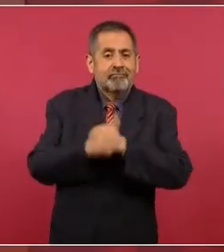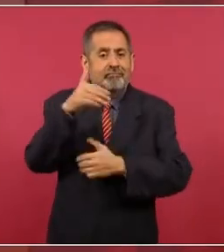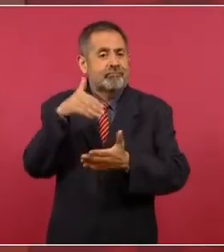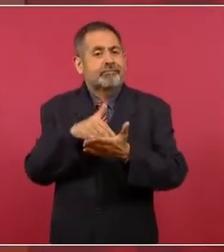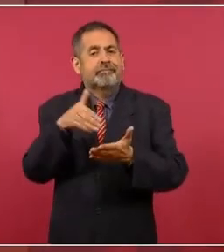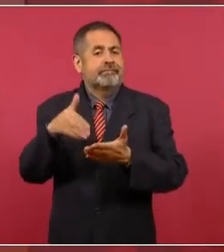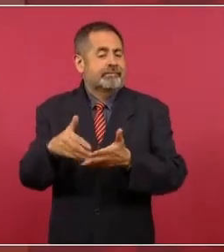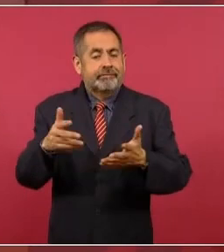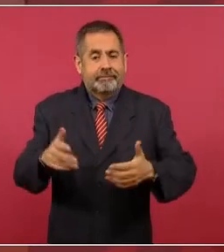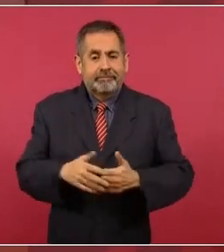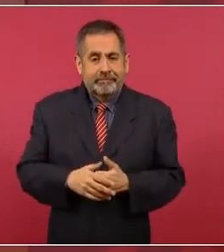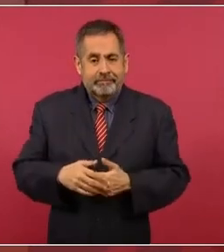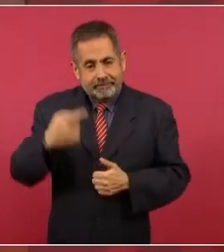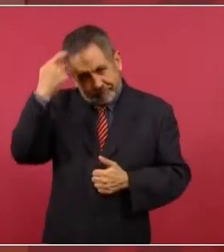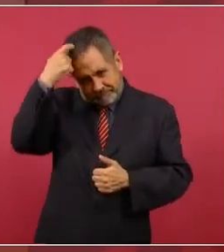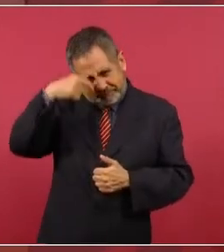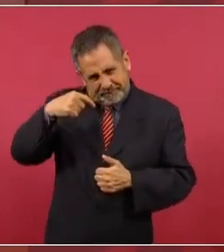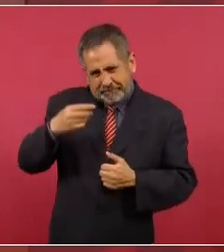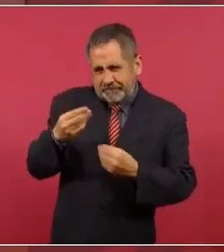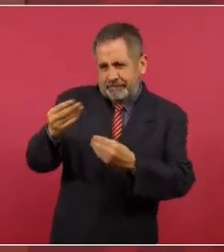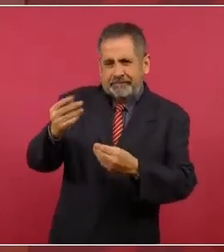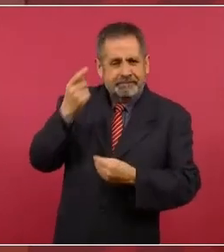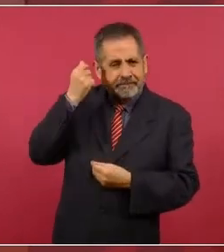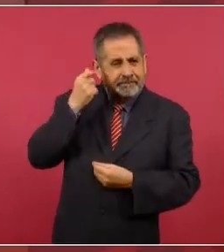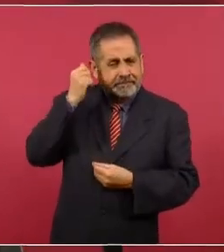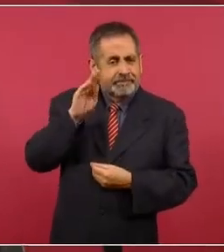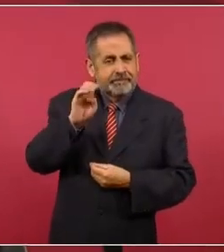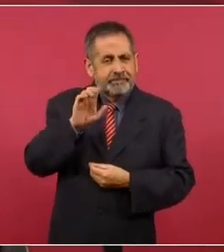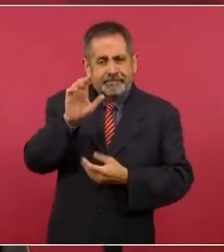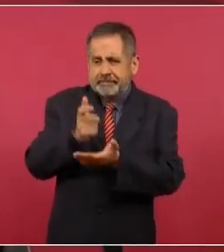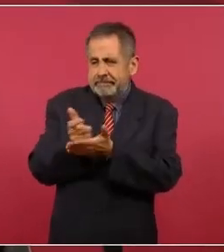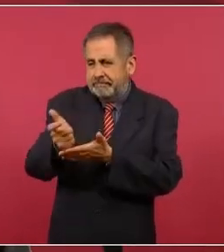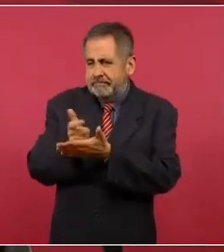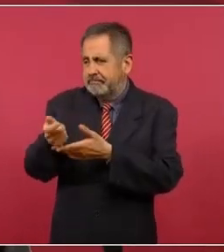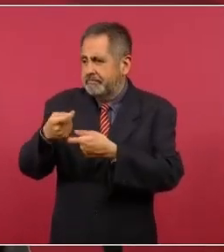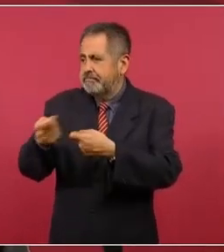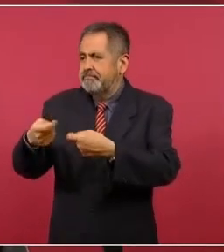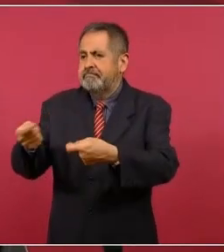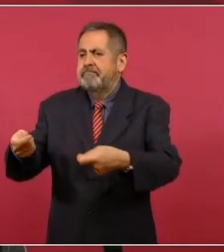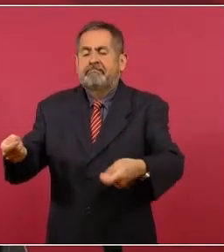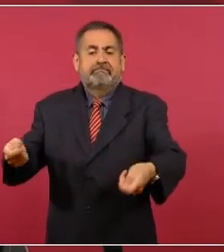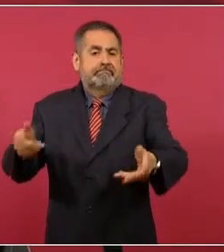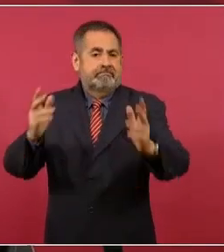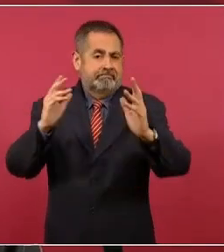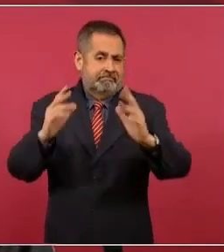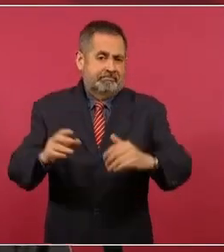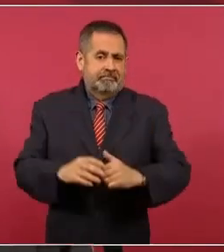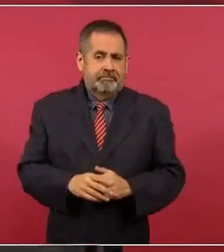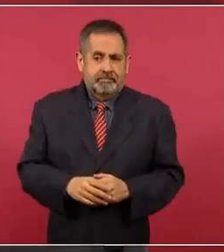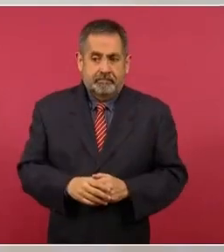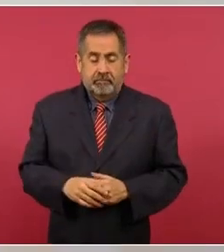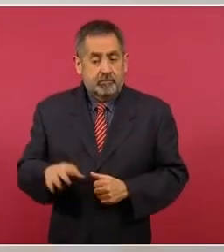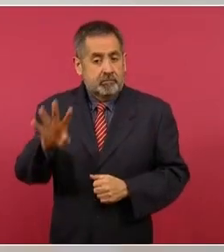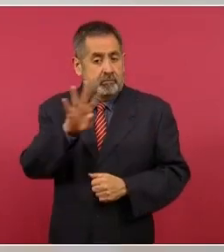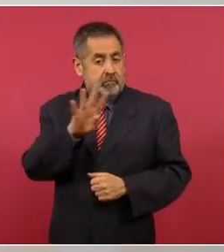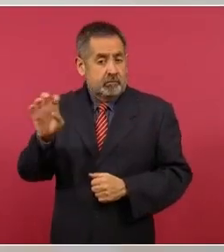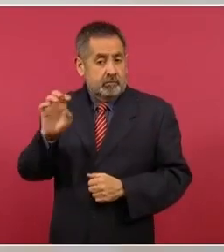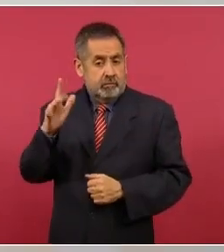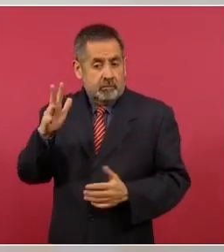que reciben becas, 450